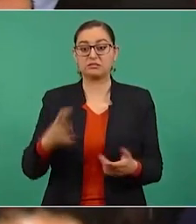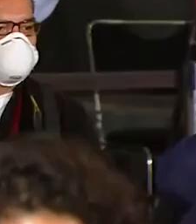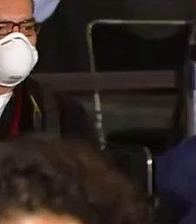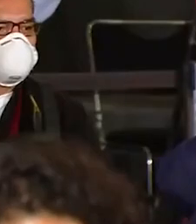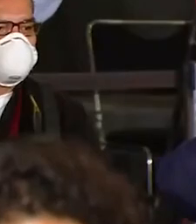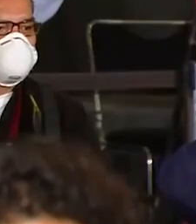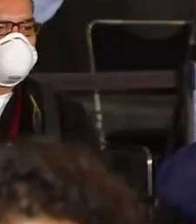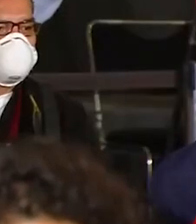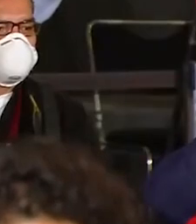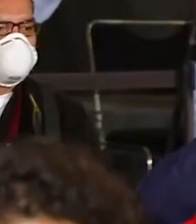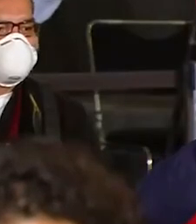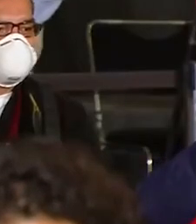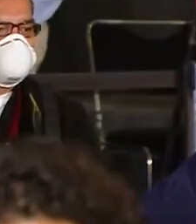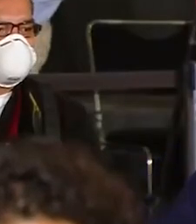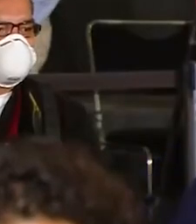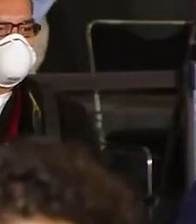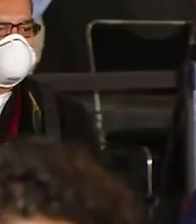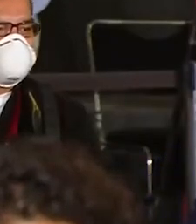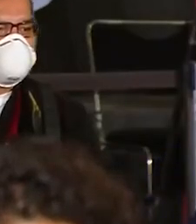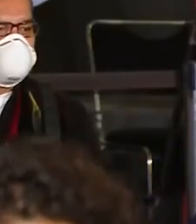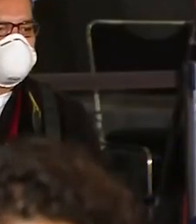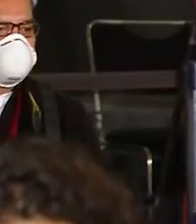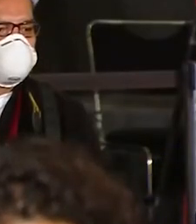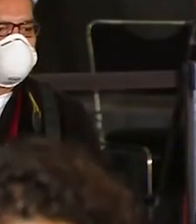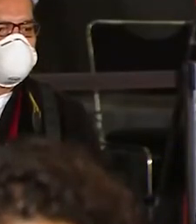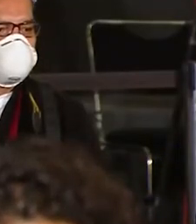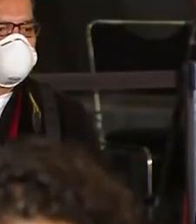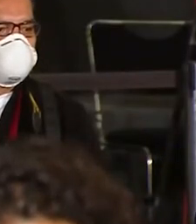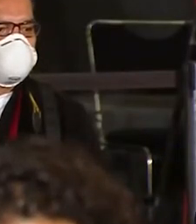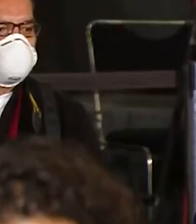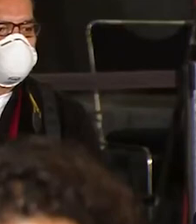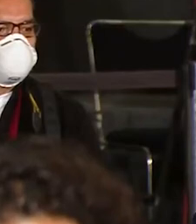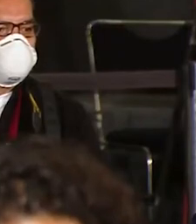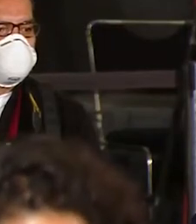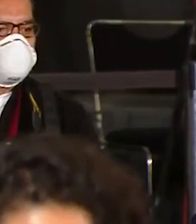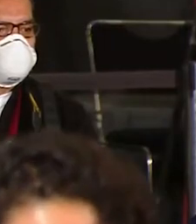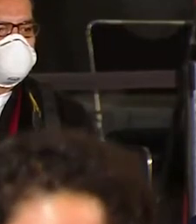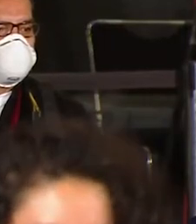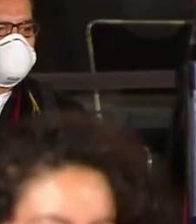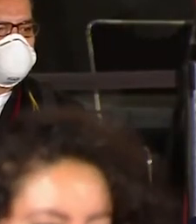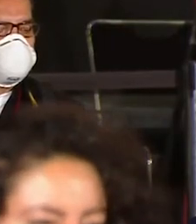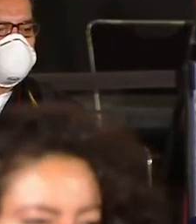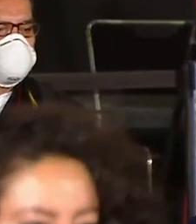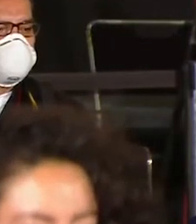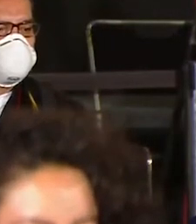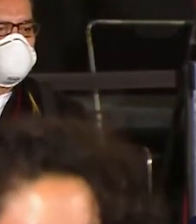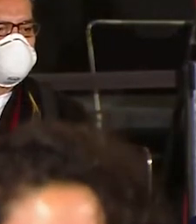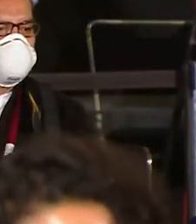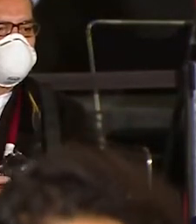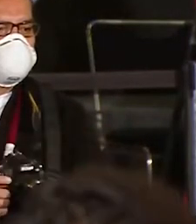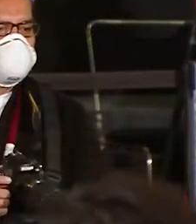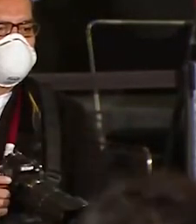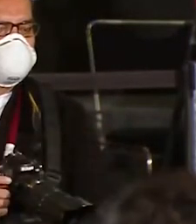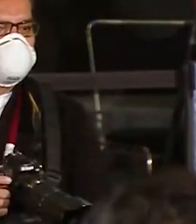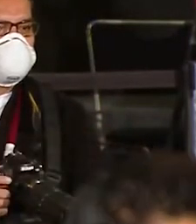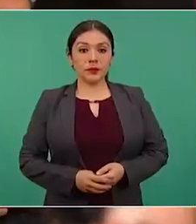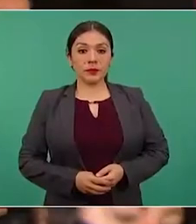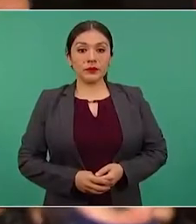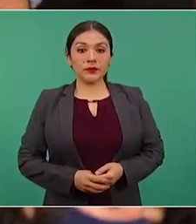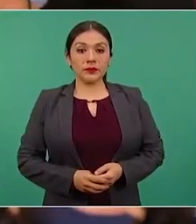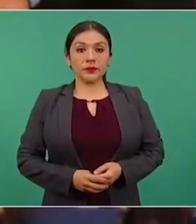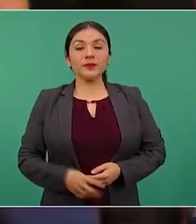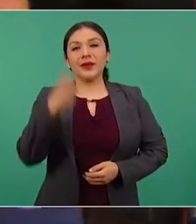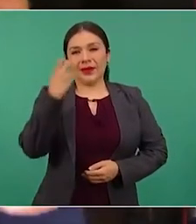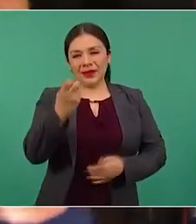México son tan sólo algunos de los muchos reportajes que hemos dado a conocer. Mi primera pregunta, sin ir más